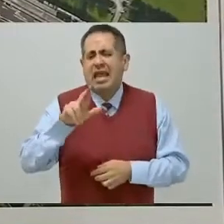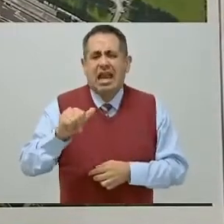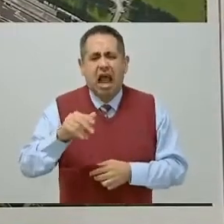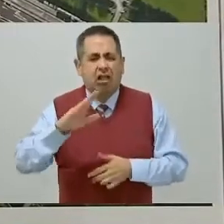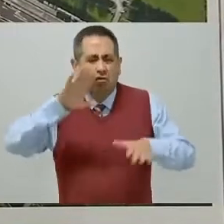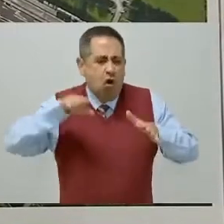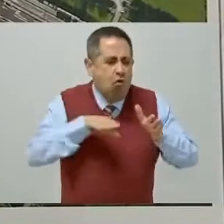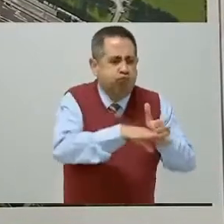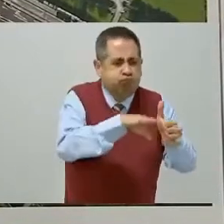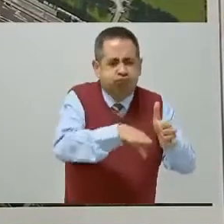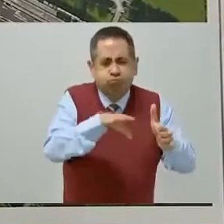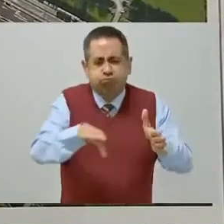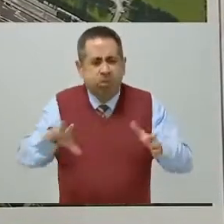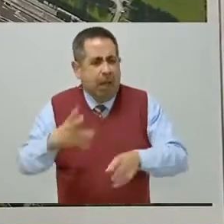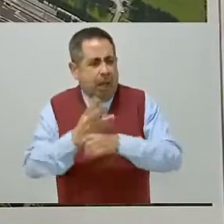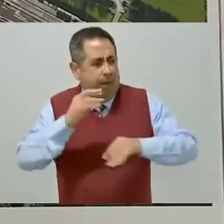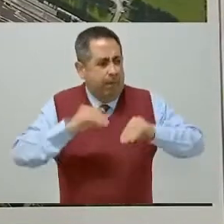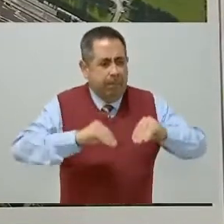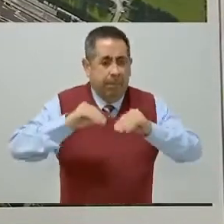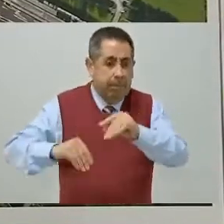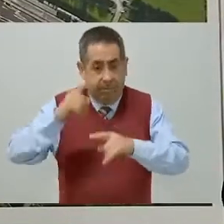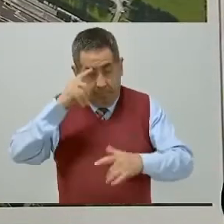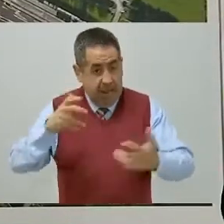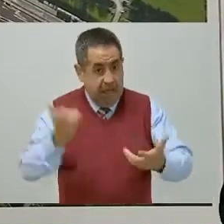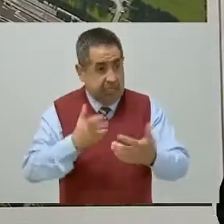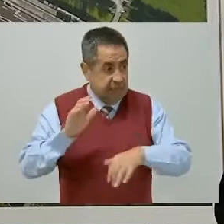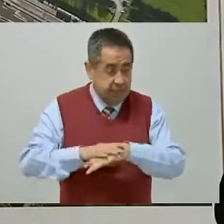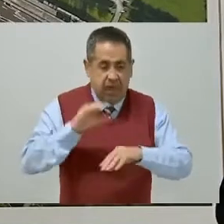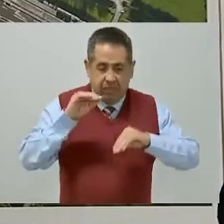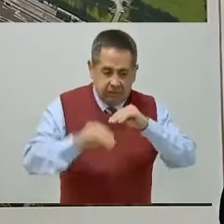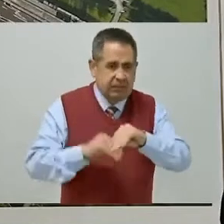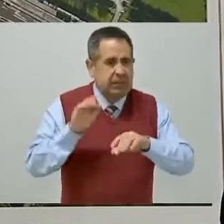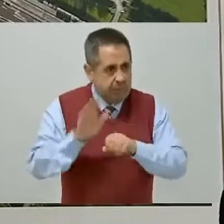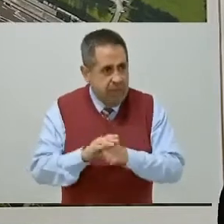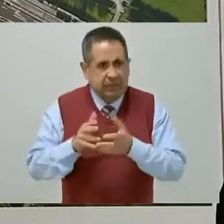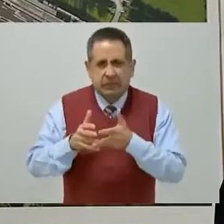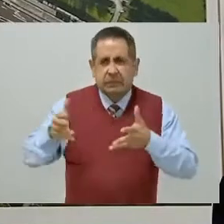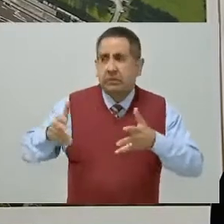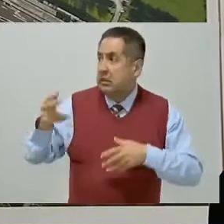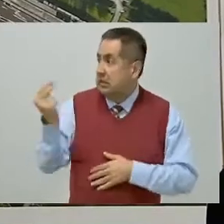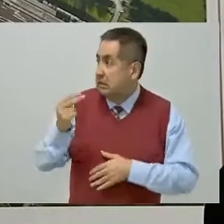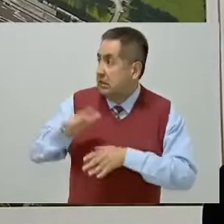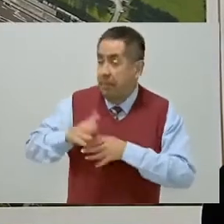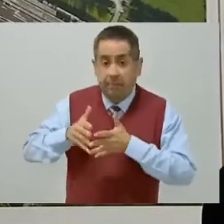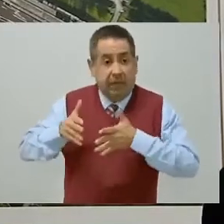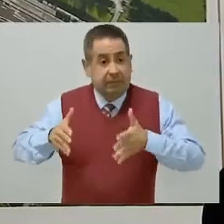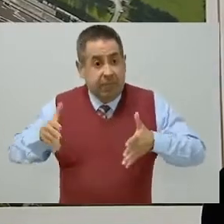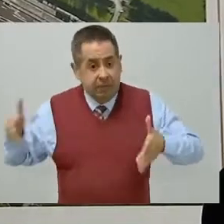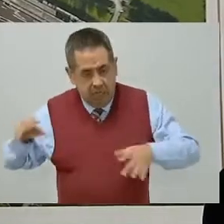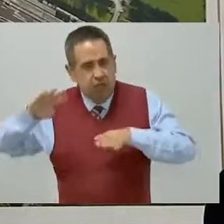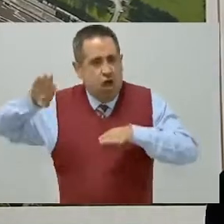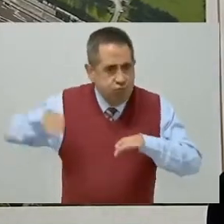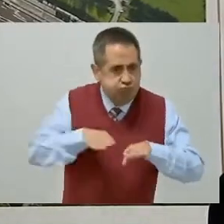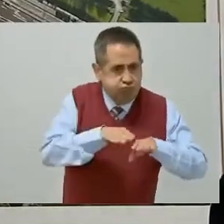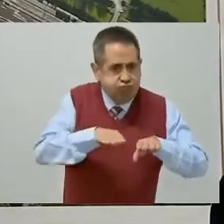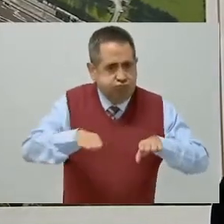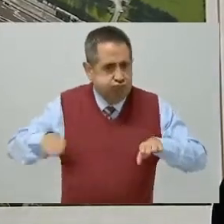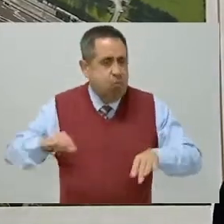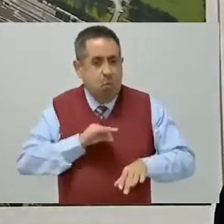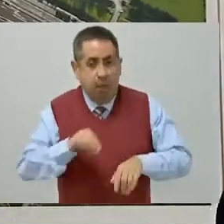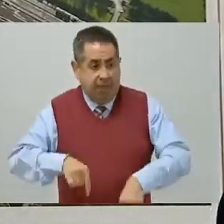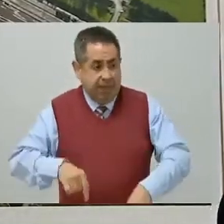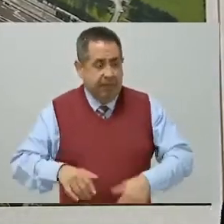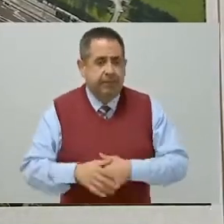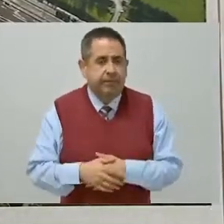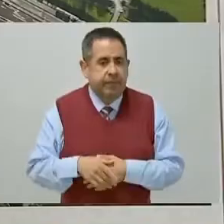crecimiento para hacer más cocheras el día que se necesiten. Y este es el